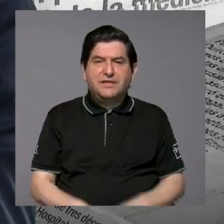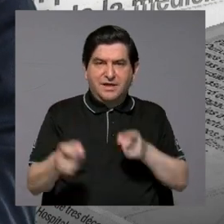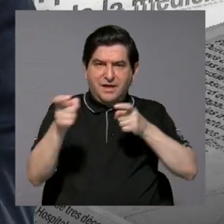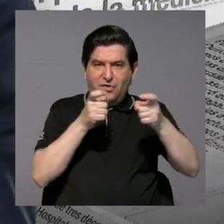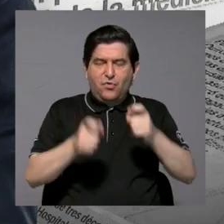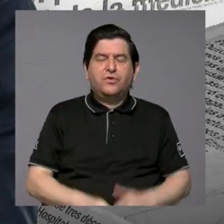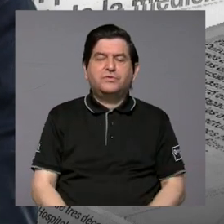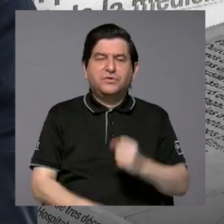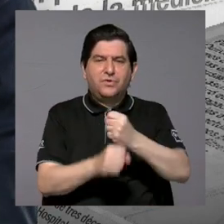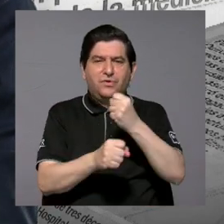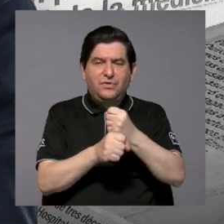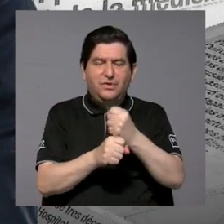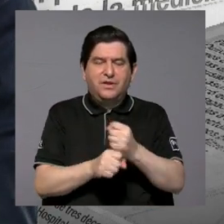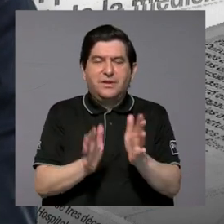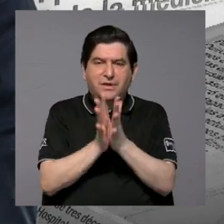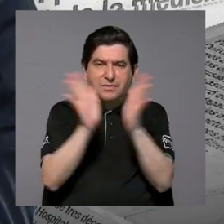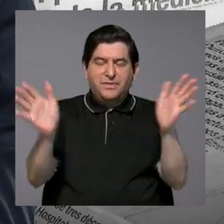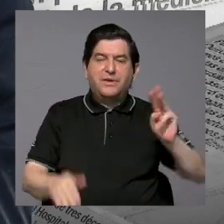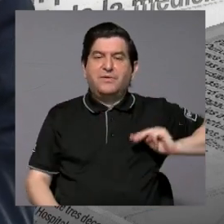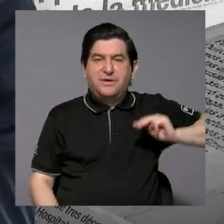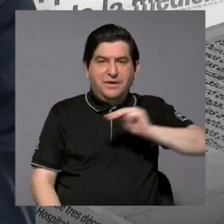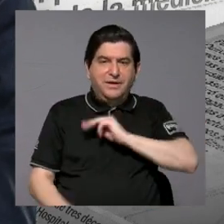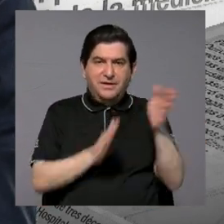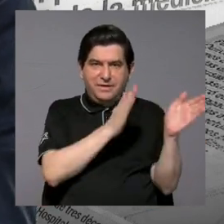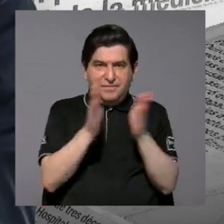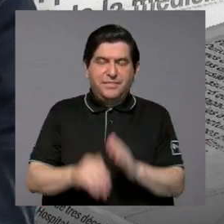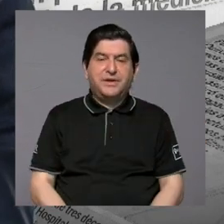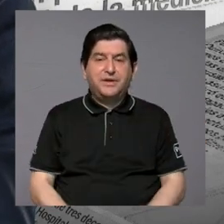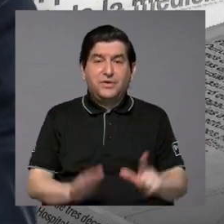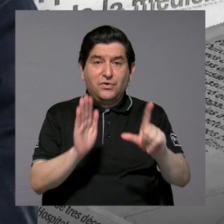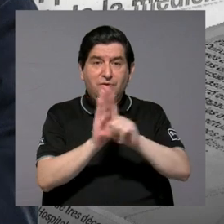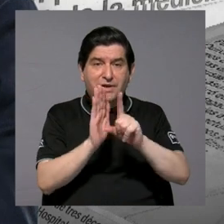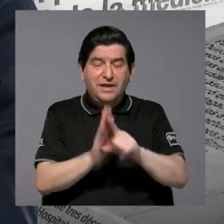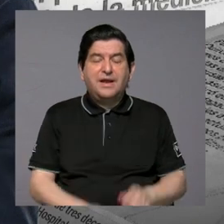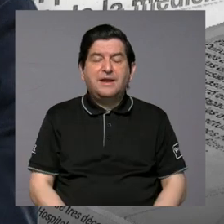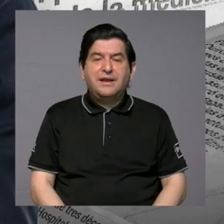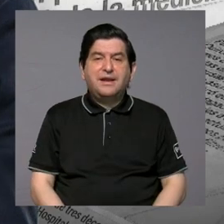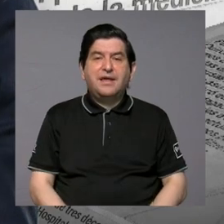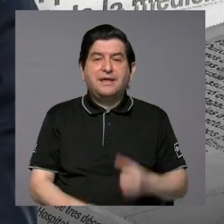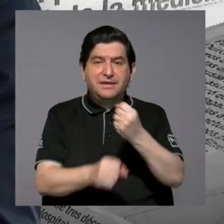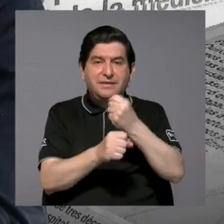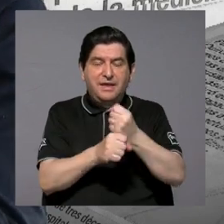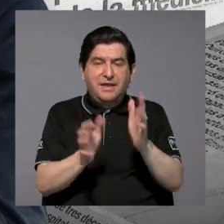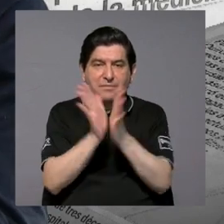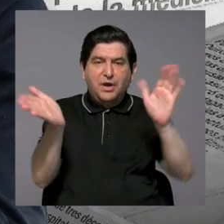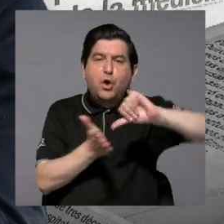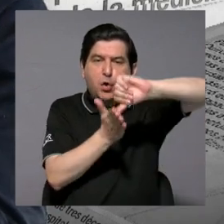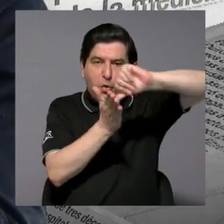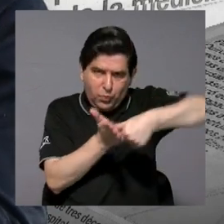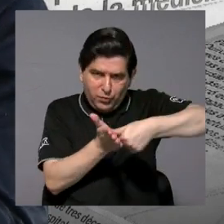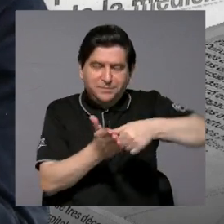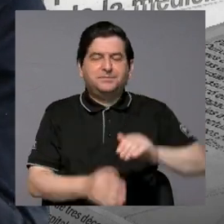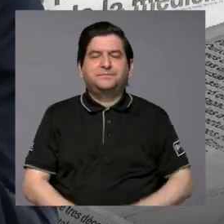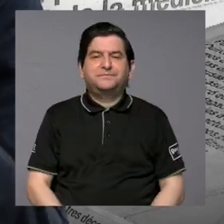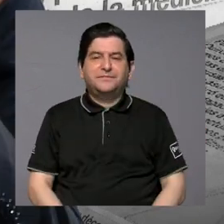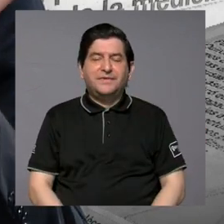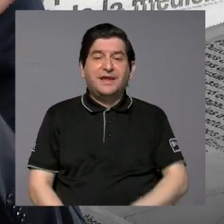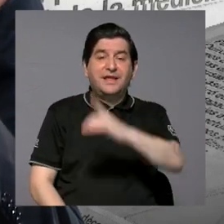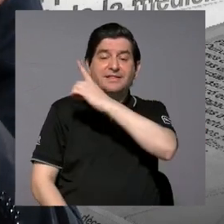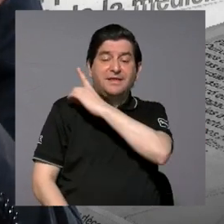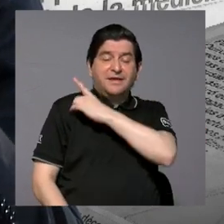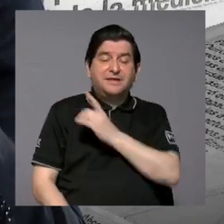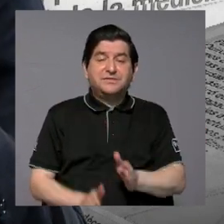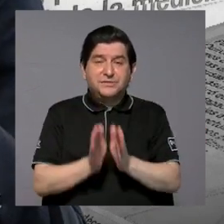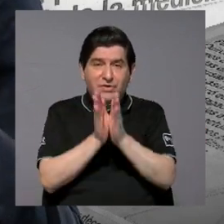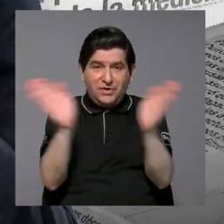empleo público al Ministerio de Planificación. La ley de marco de empleo público lo viene a reafirmar. Y entonces hace que la Dirección General del